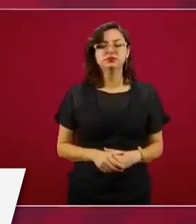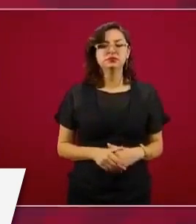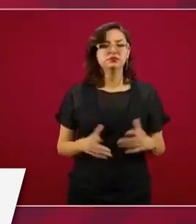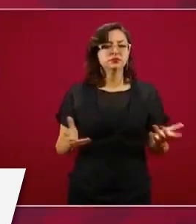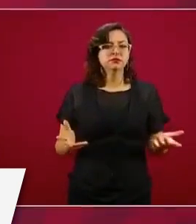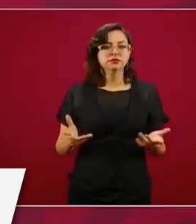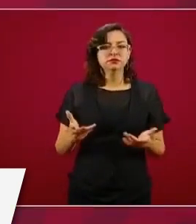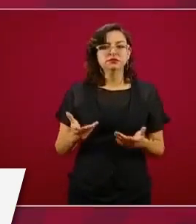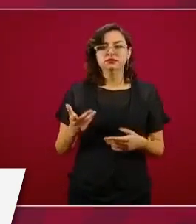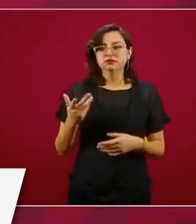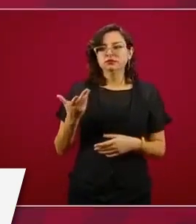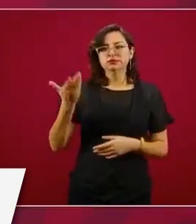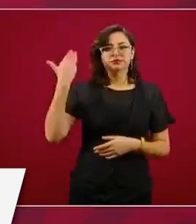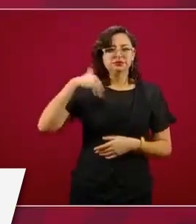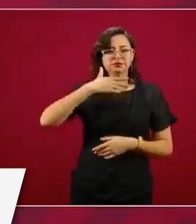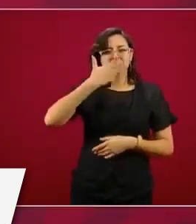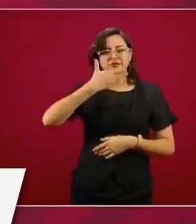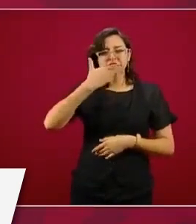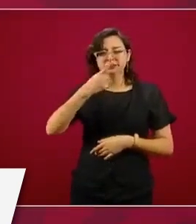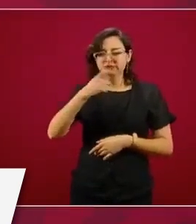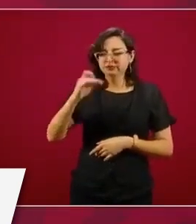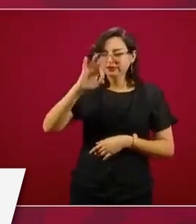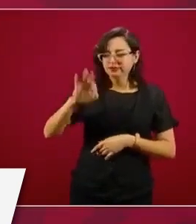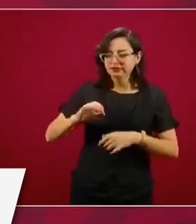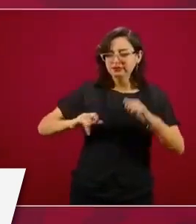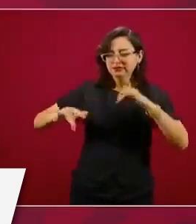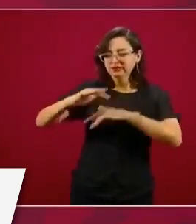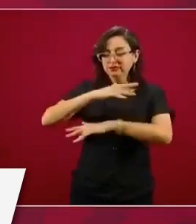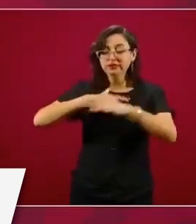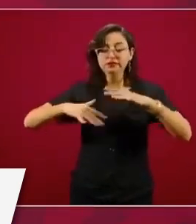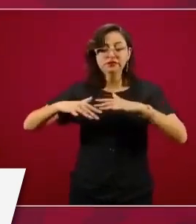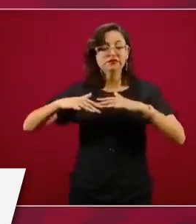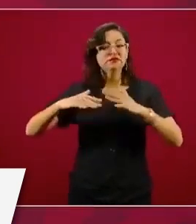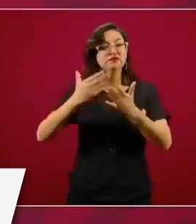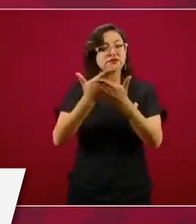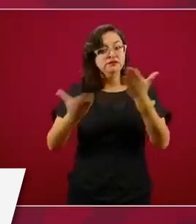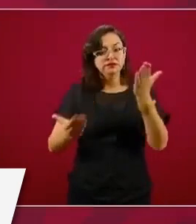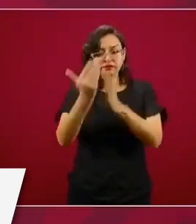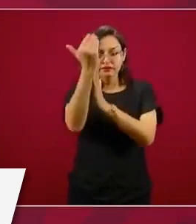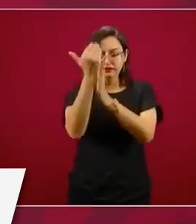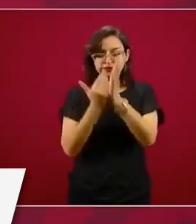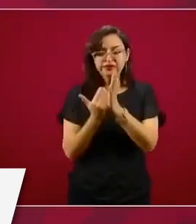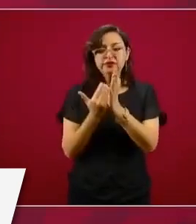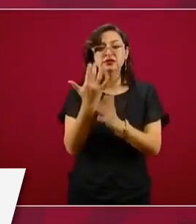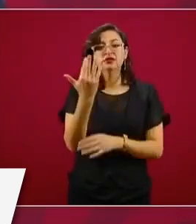normal. Es decir, tenemos un 55 por ciento